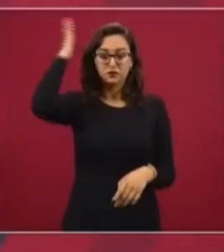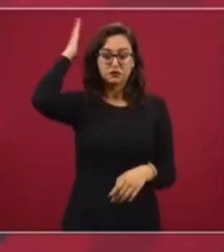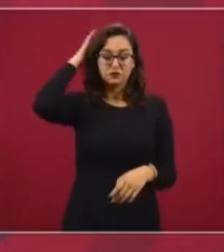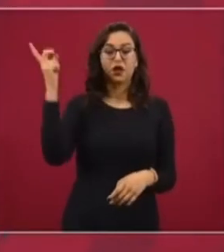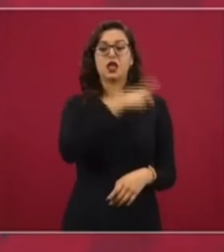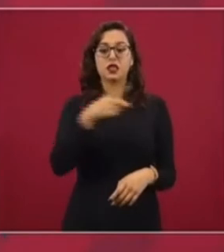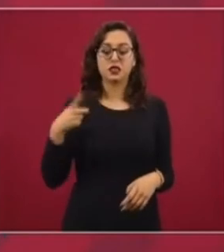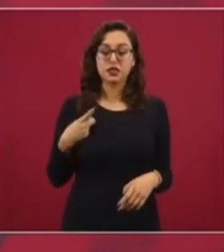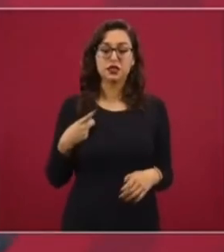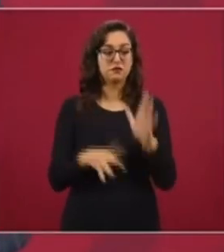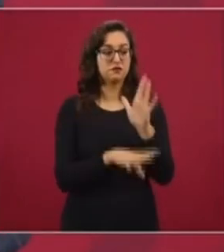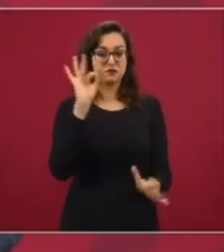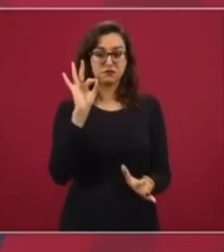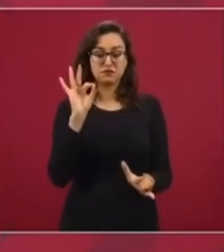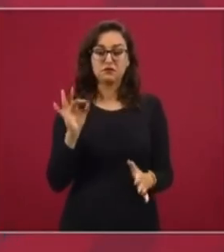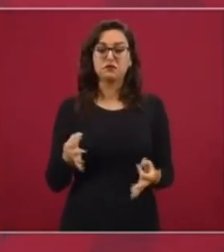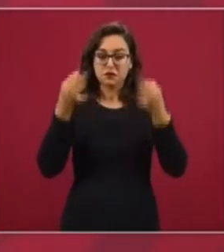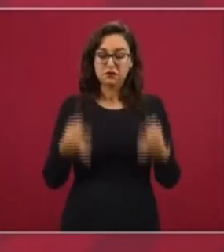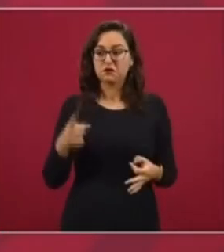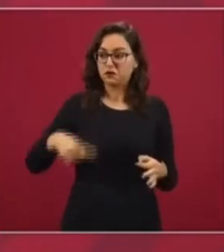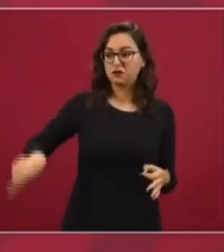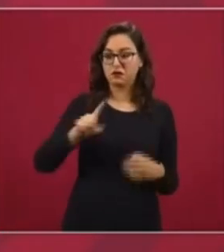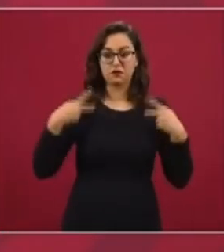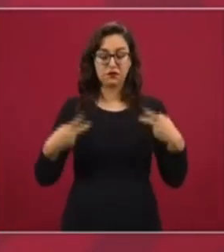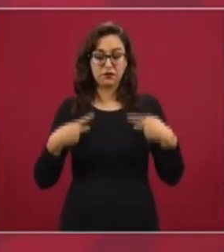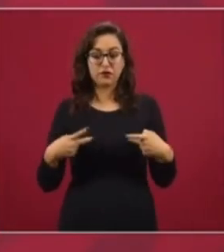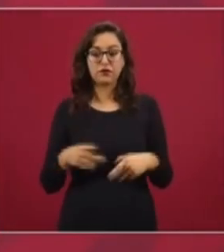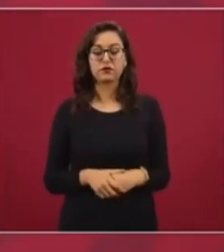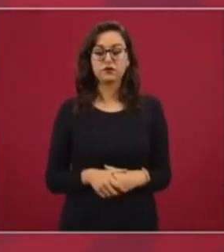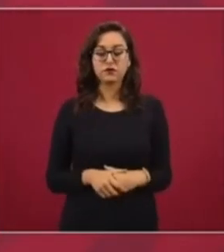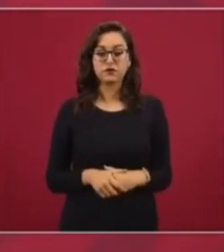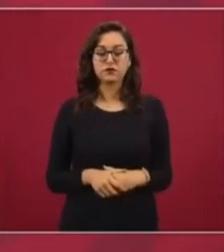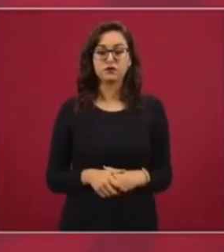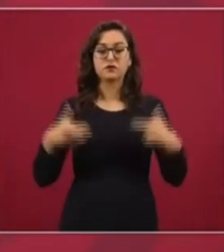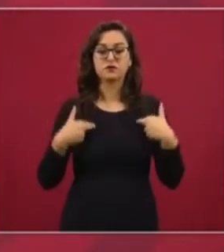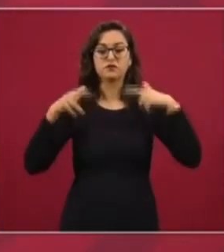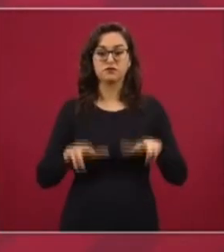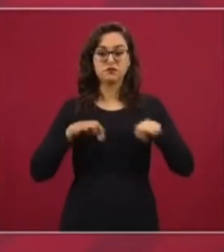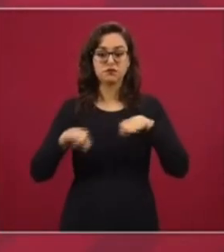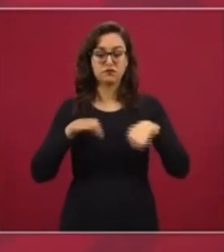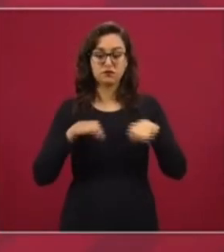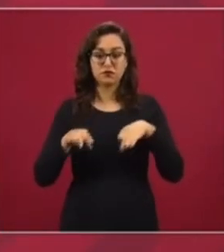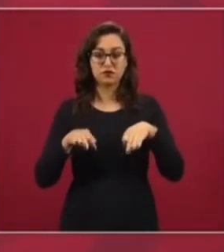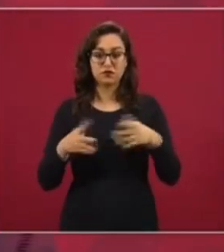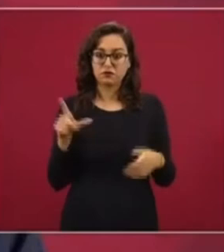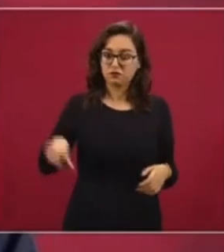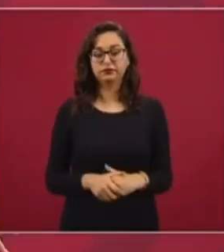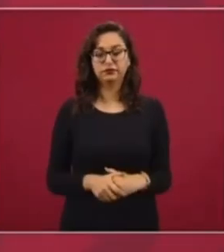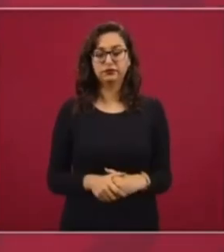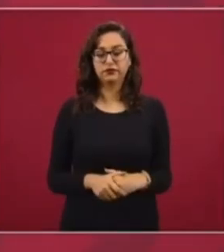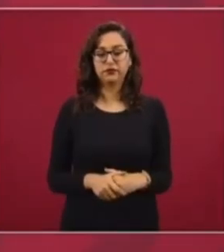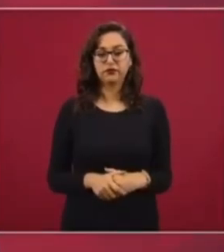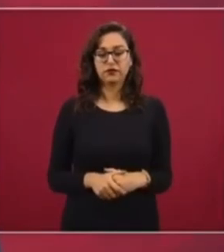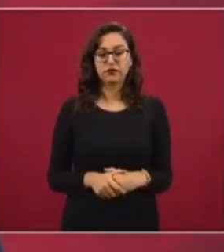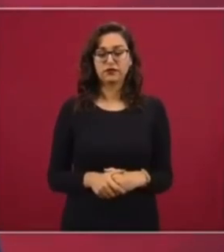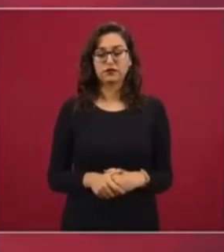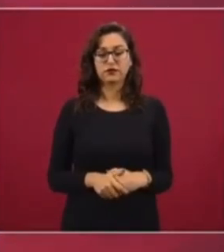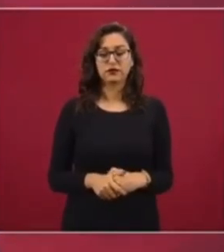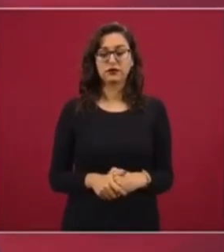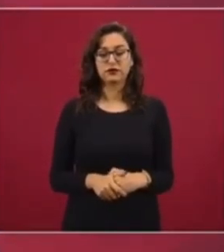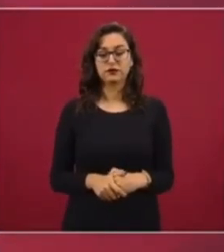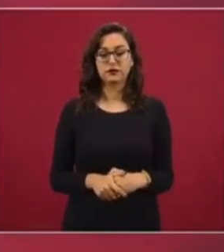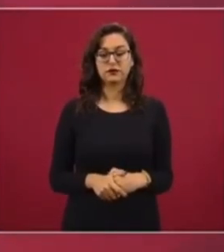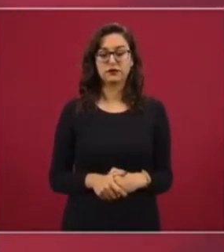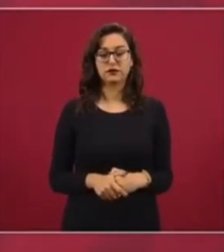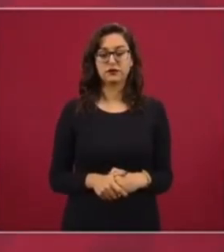electos por los trabajadores. Tienen que representar a los trabajadores, no representar al gobierno. Hay que imaginar